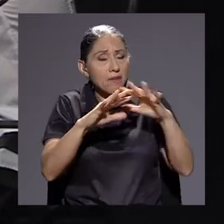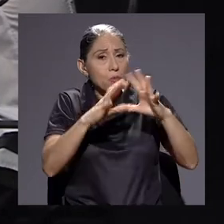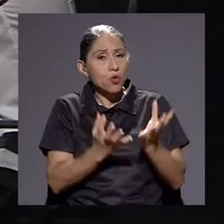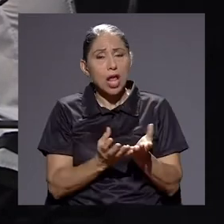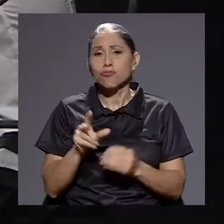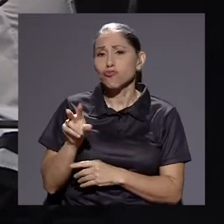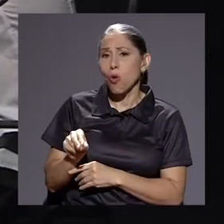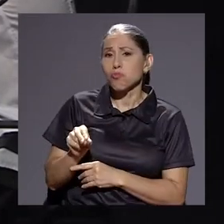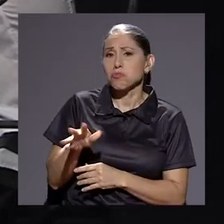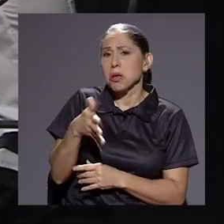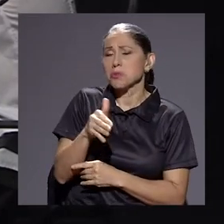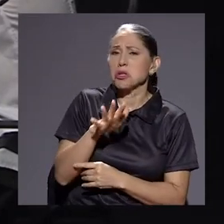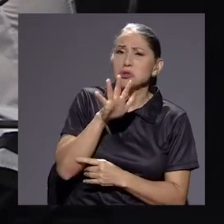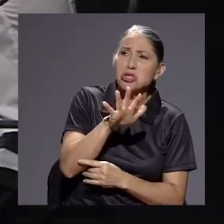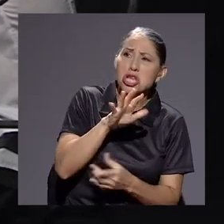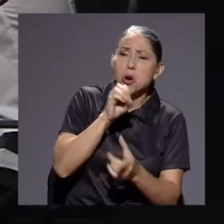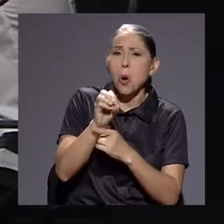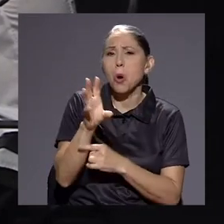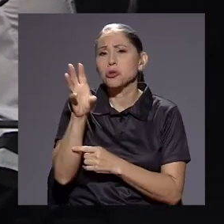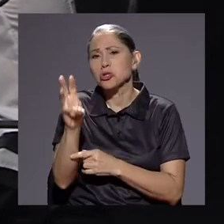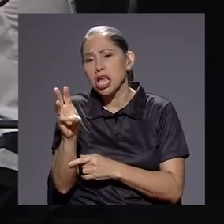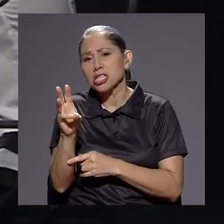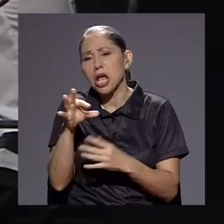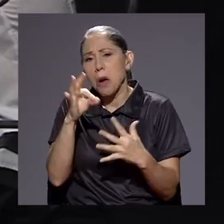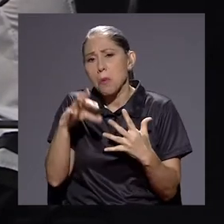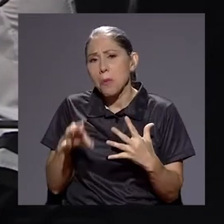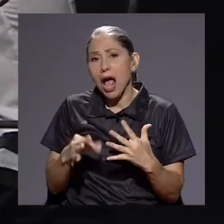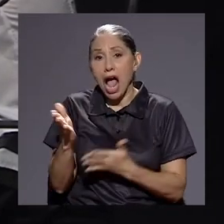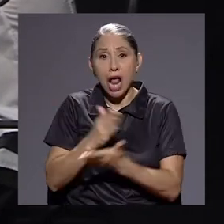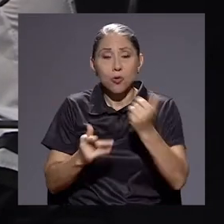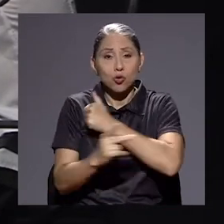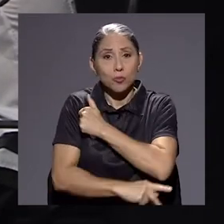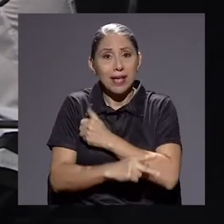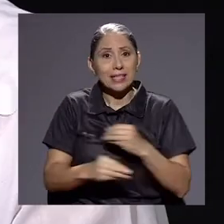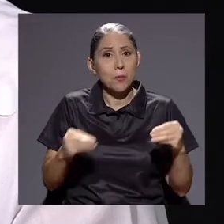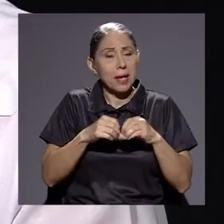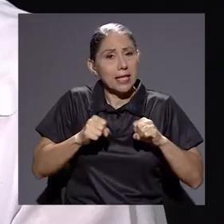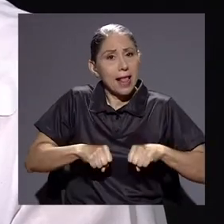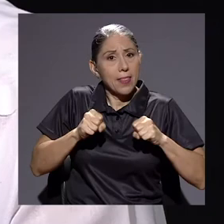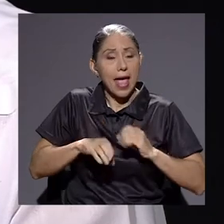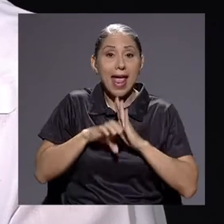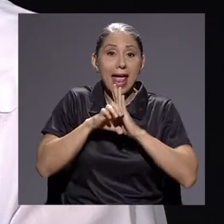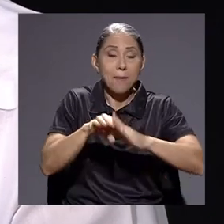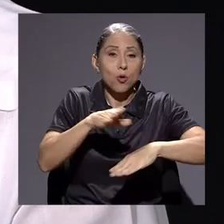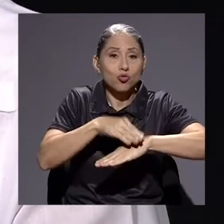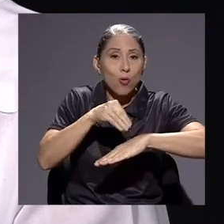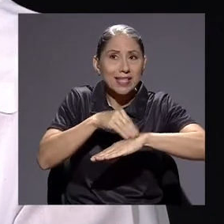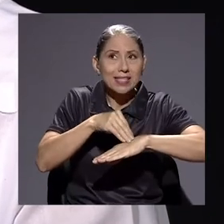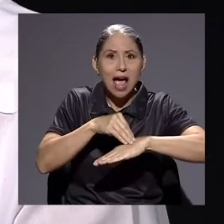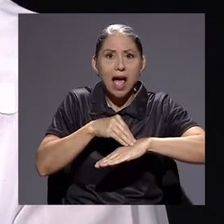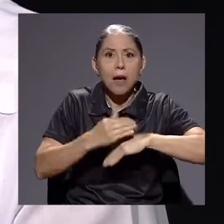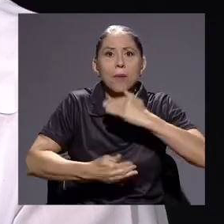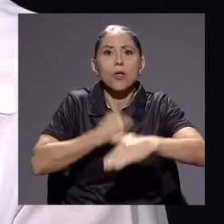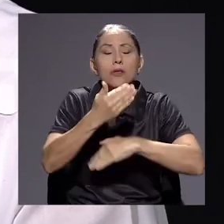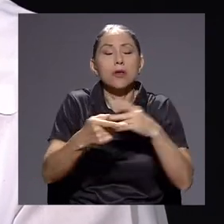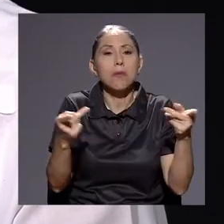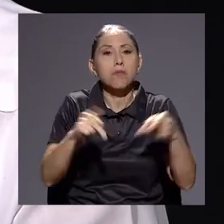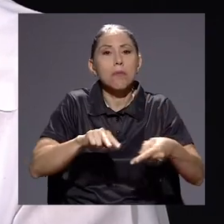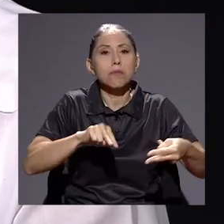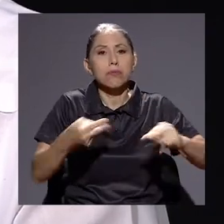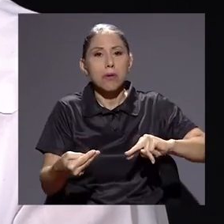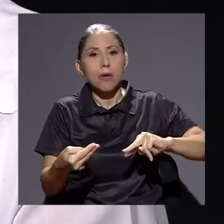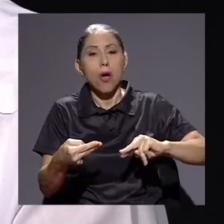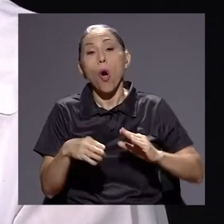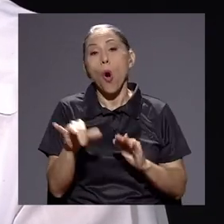alternativas. Así es. Algunos que fueron totalmente abiertos, países con mucha alta capacidad, como algunos de Suecia, y después tuvieron el efecto contrario.